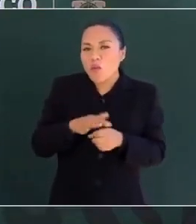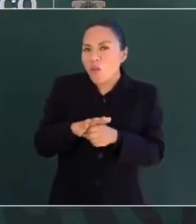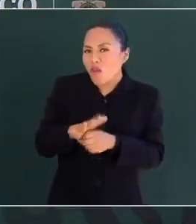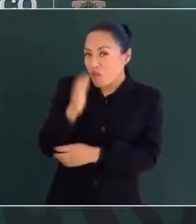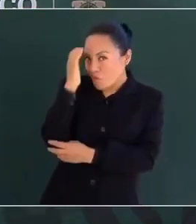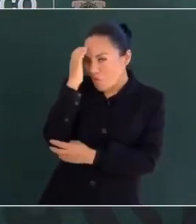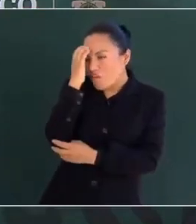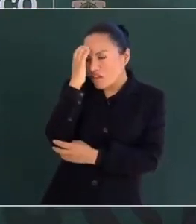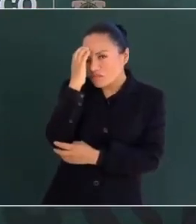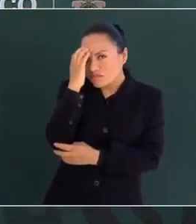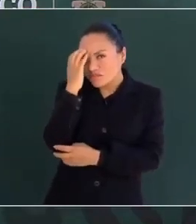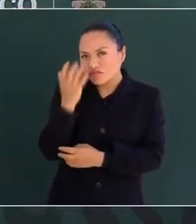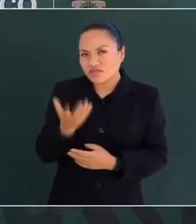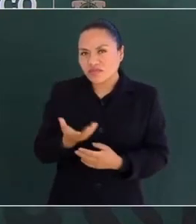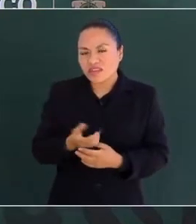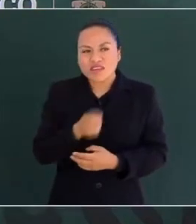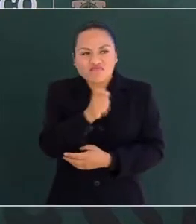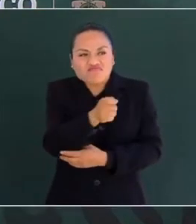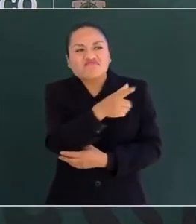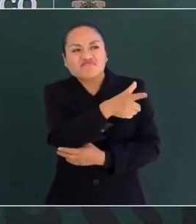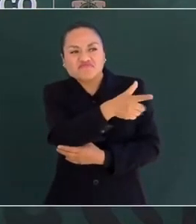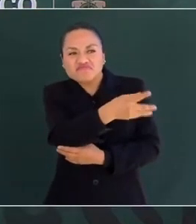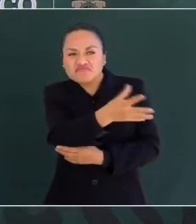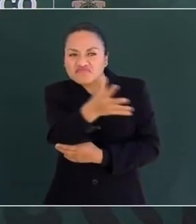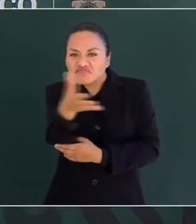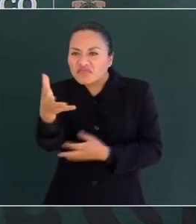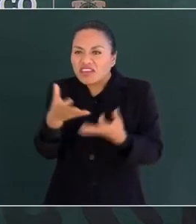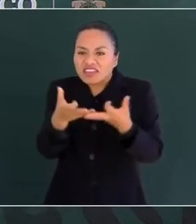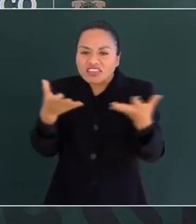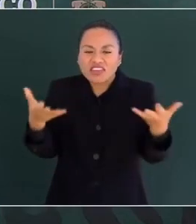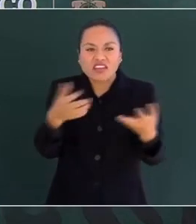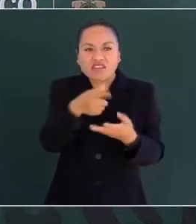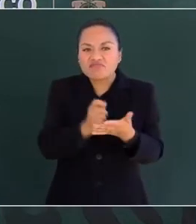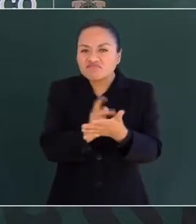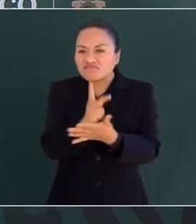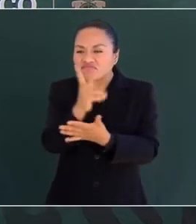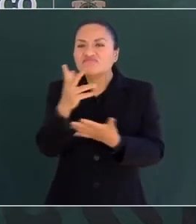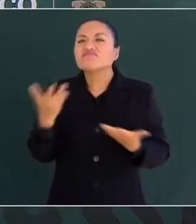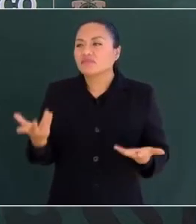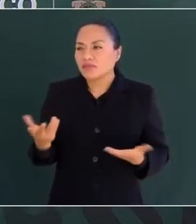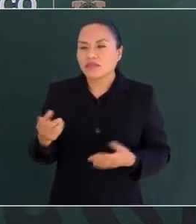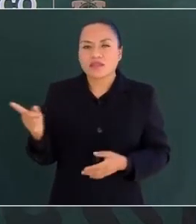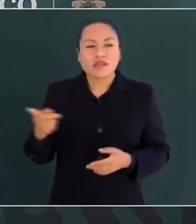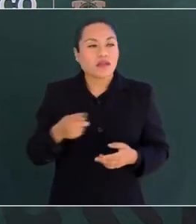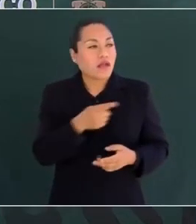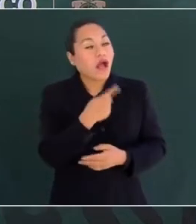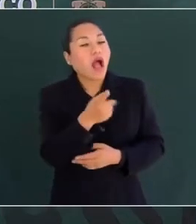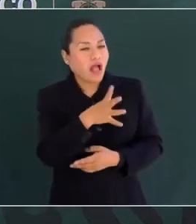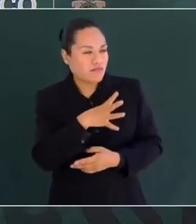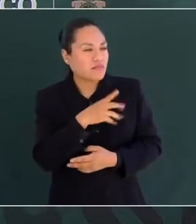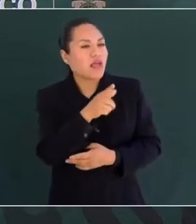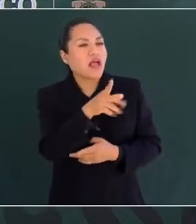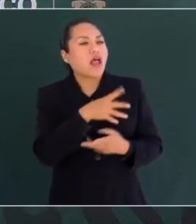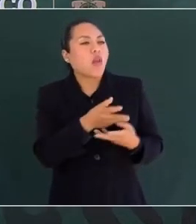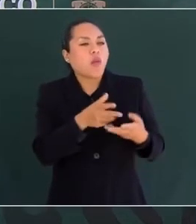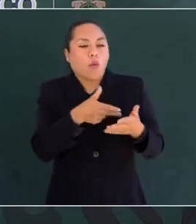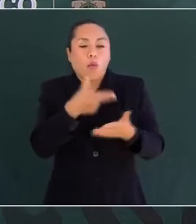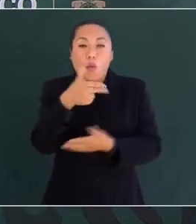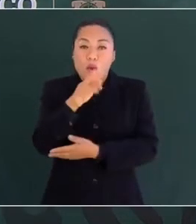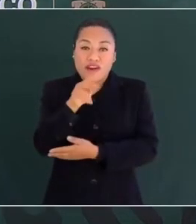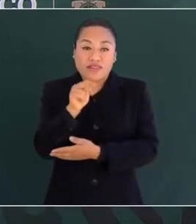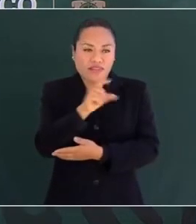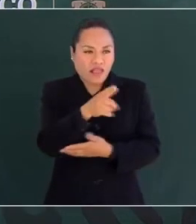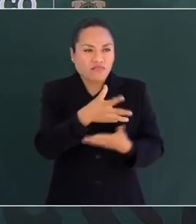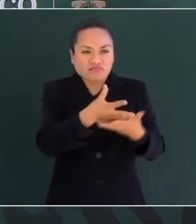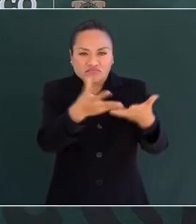¿Qué sembradíos son esos?, preguntó Morelos a Guerrero. Son las huertas, señor, así las llamamos en